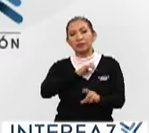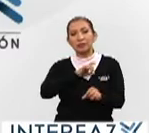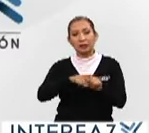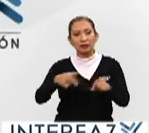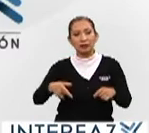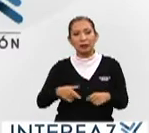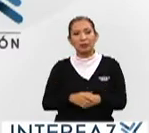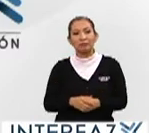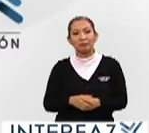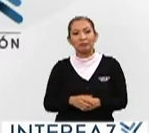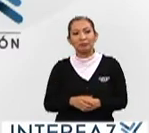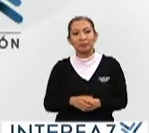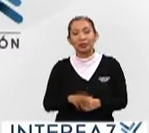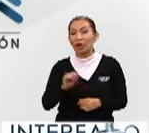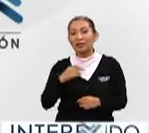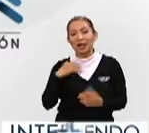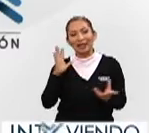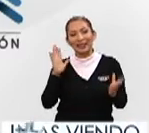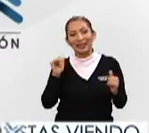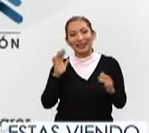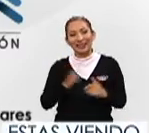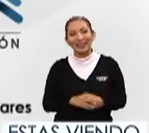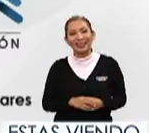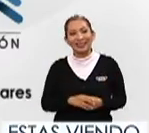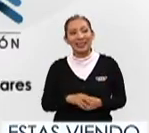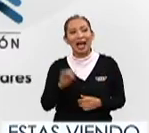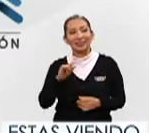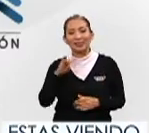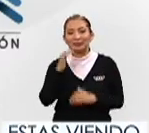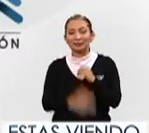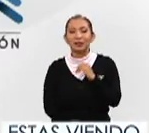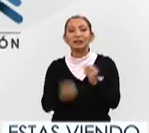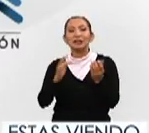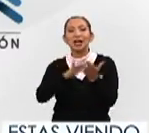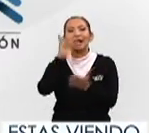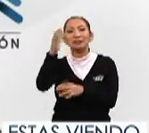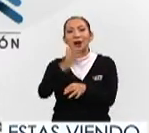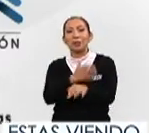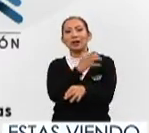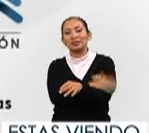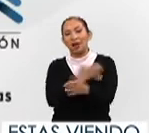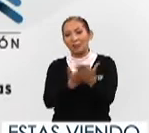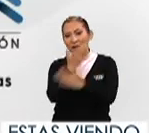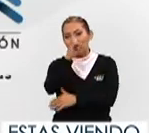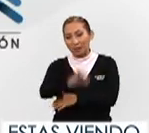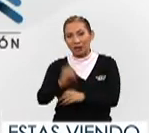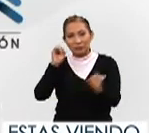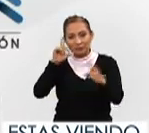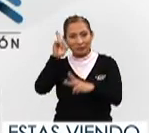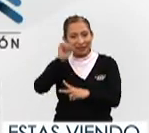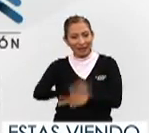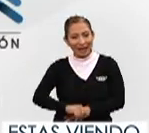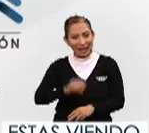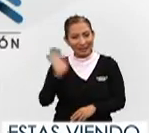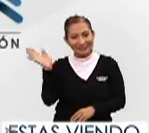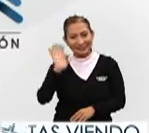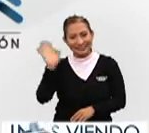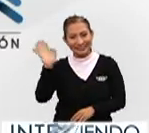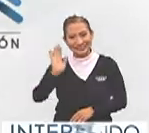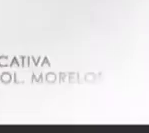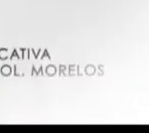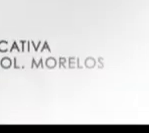vamos a hacer una pausa digo, vamos a hacer una pausa no, ya nos vamos se nos acabó muchas gracias por acompañarnos esta mañana de jueves nos vemos mañana nos vemos mañana